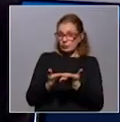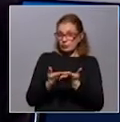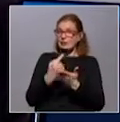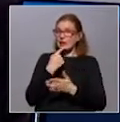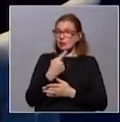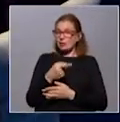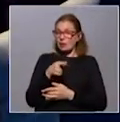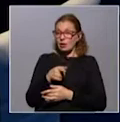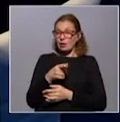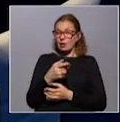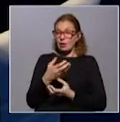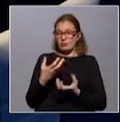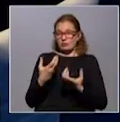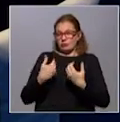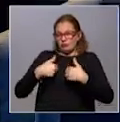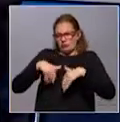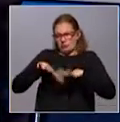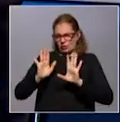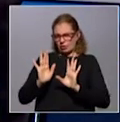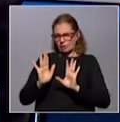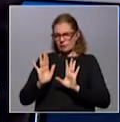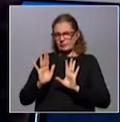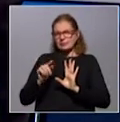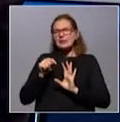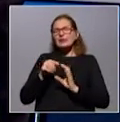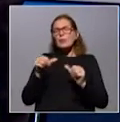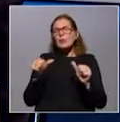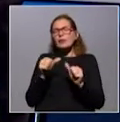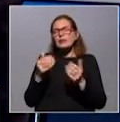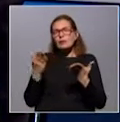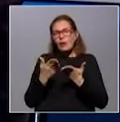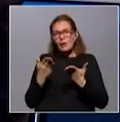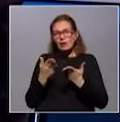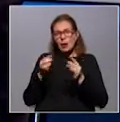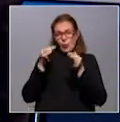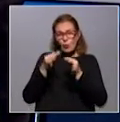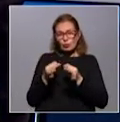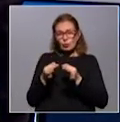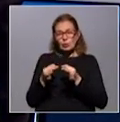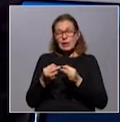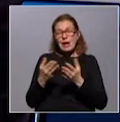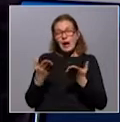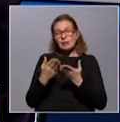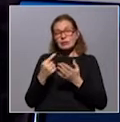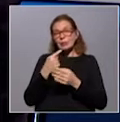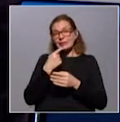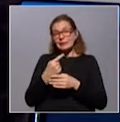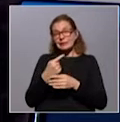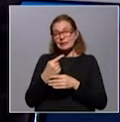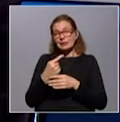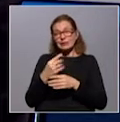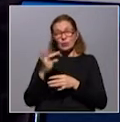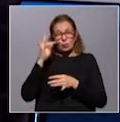Claro, pero acá no hicieron caso. Ahora, ¿qué es lo que estamos haciendo en este caso? Estamos ahora, justamente, dotando de una asistencia